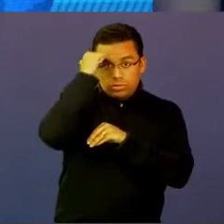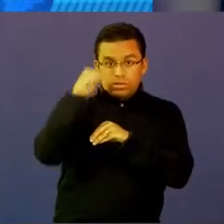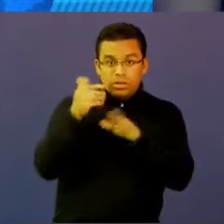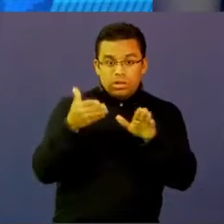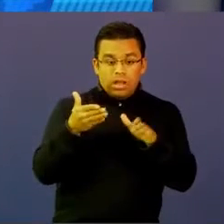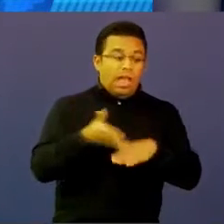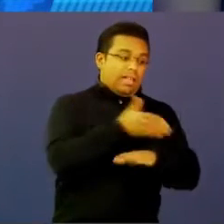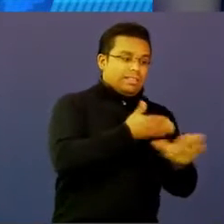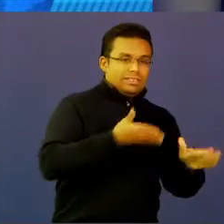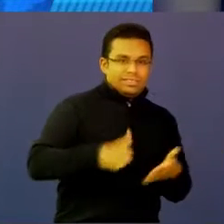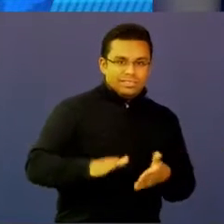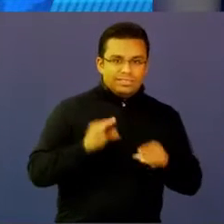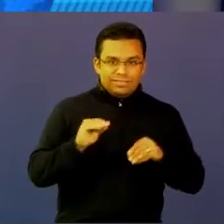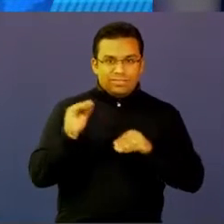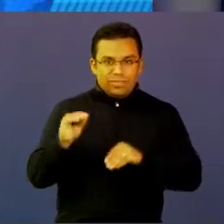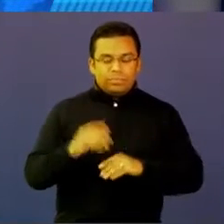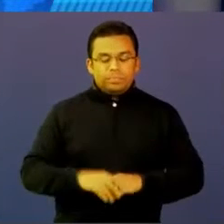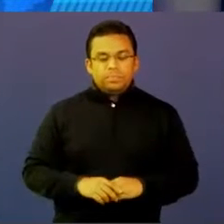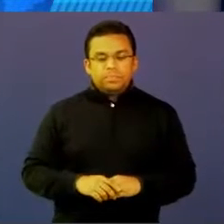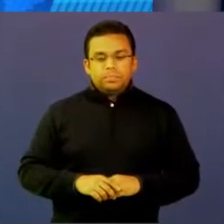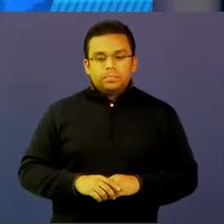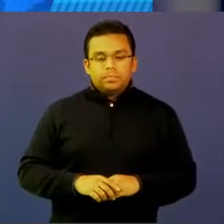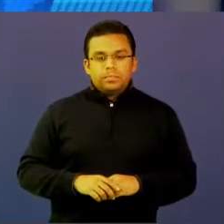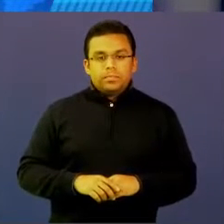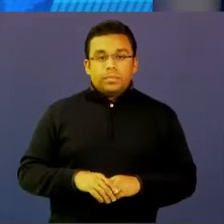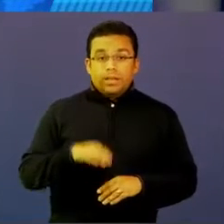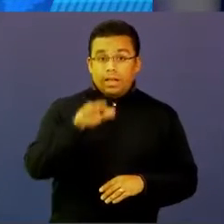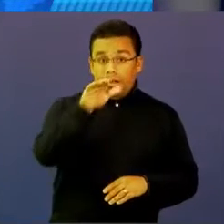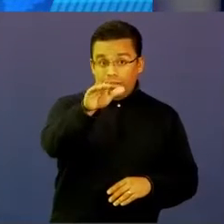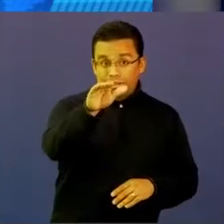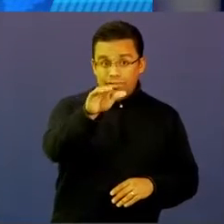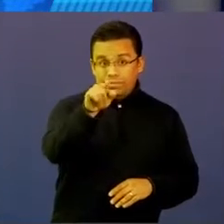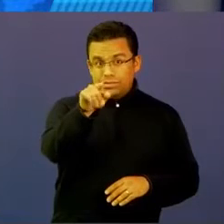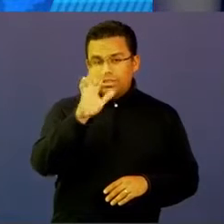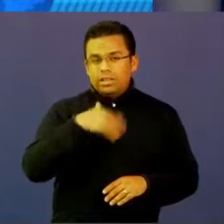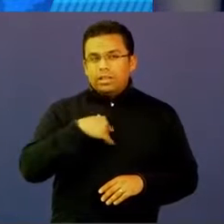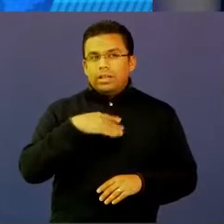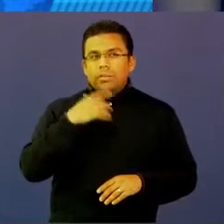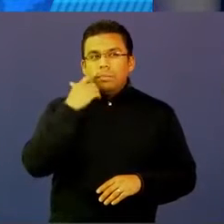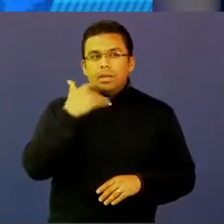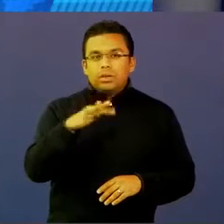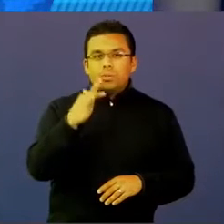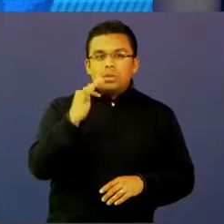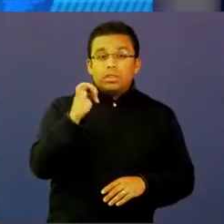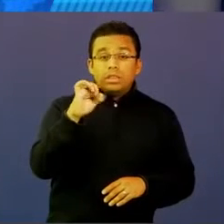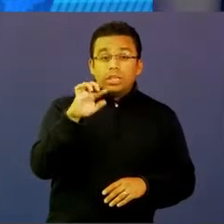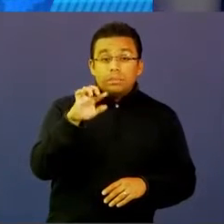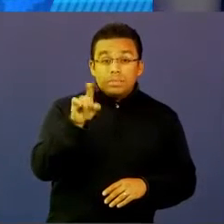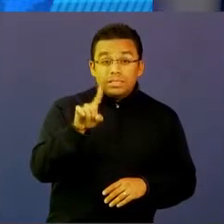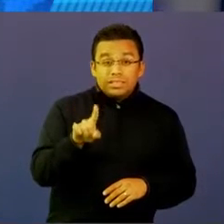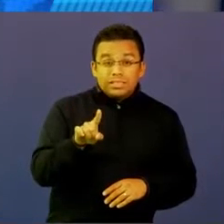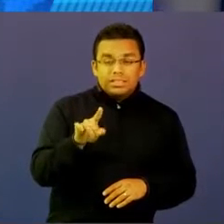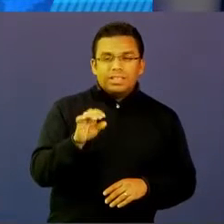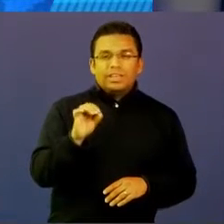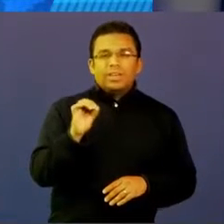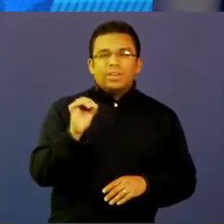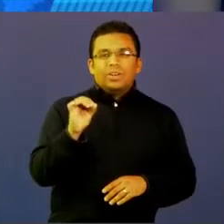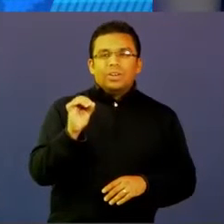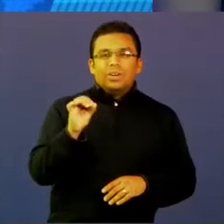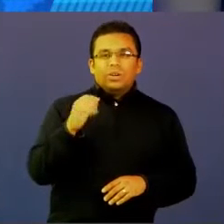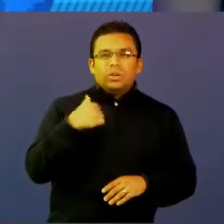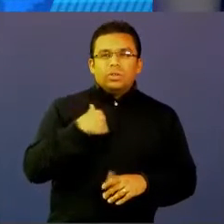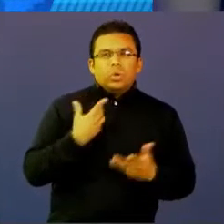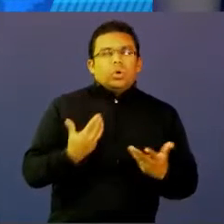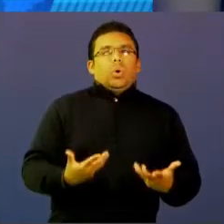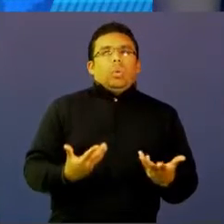Yo quisiera a ellos darles unos tips donde ellos digan, bueno, ¿por qué debo hacer